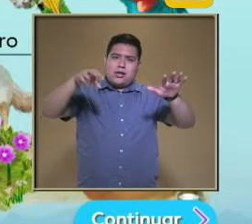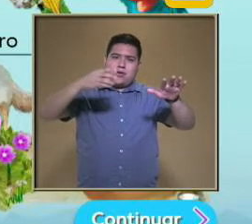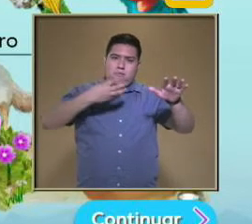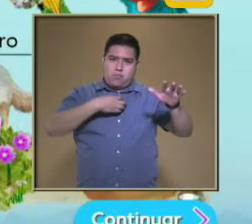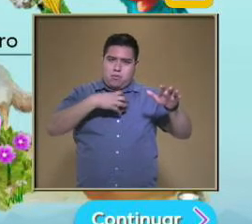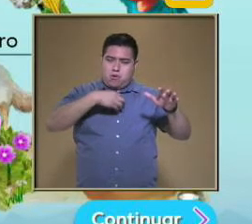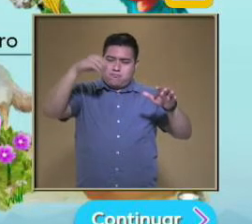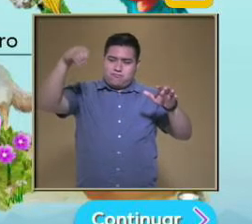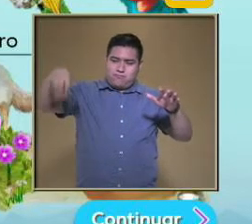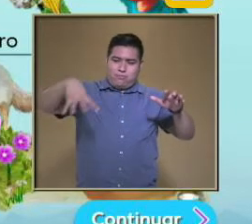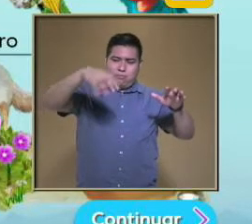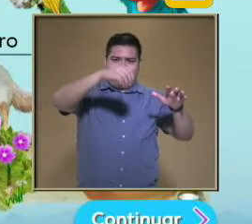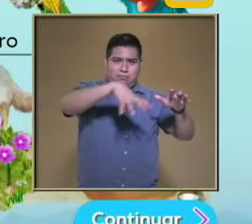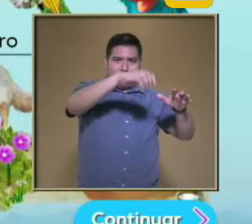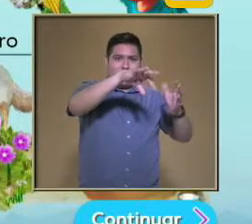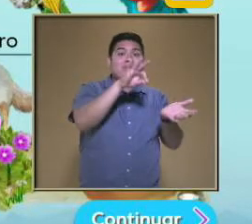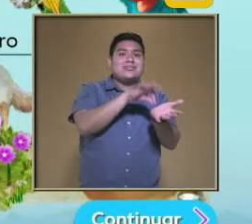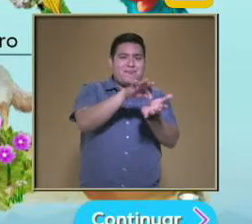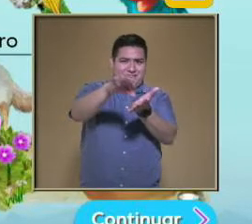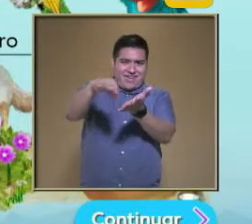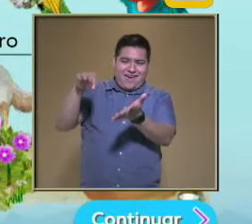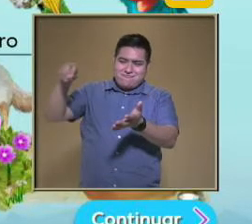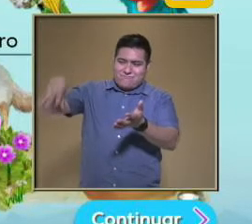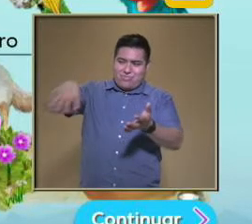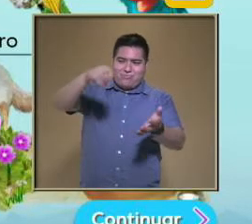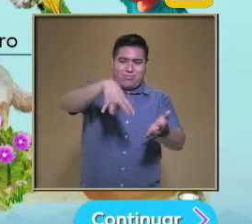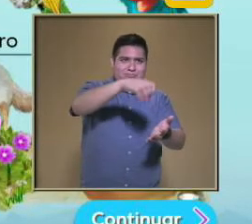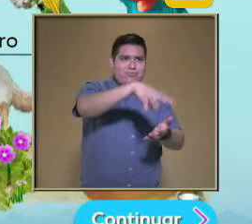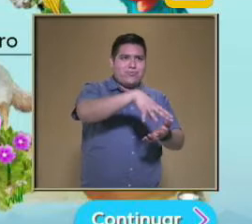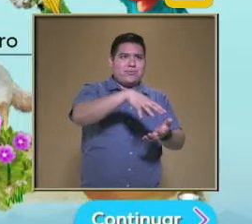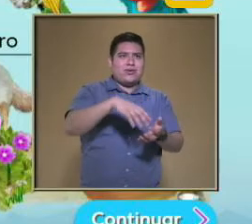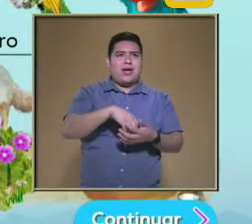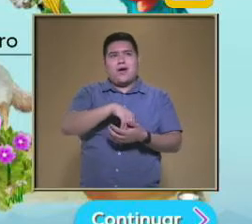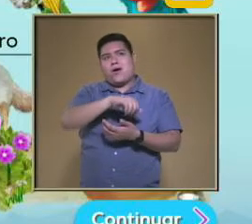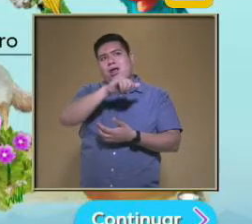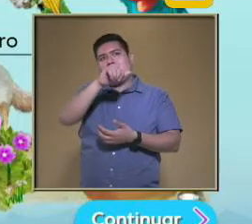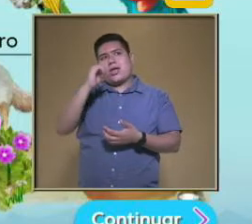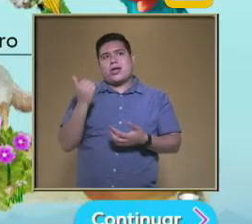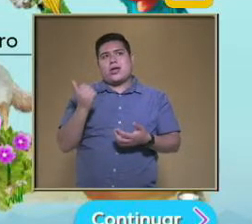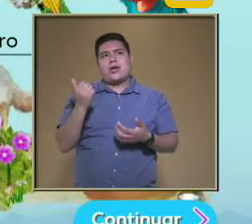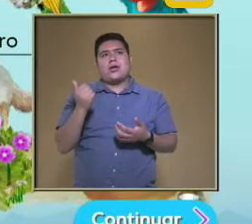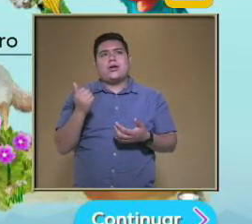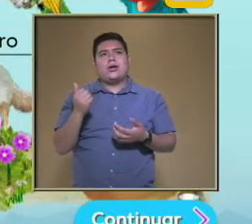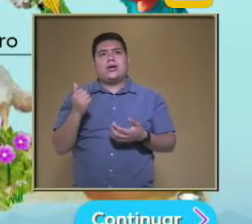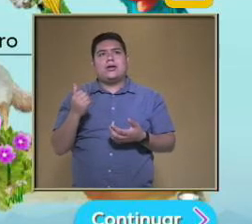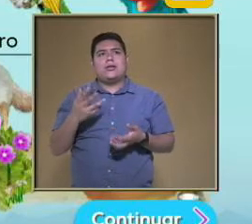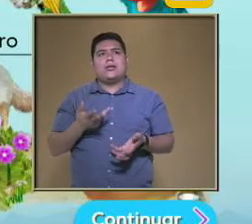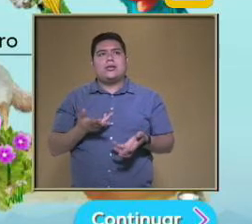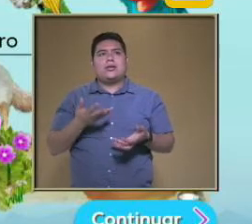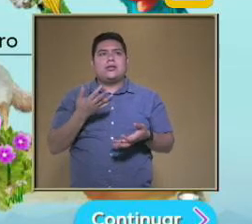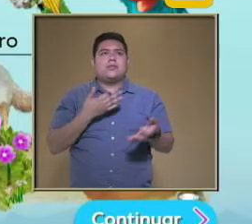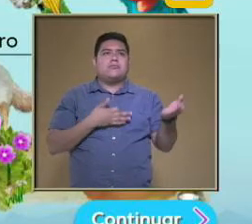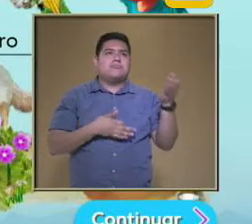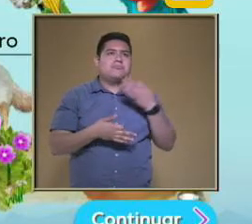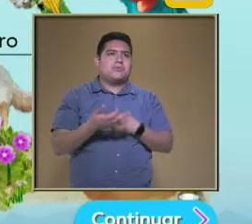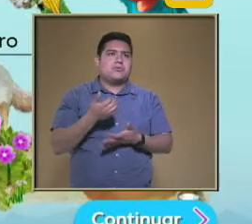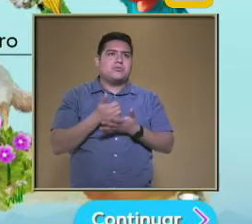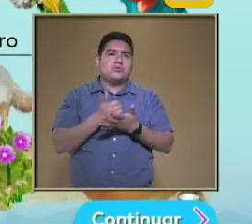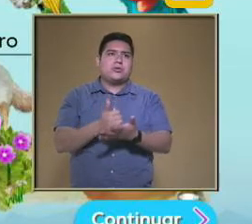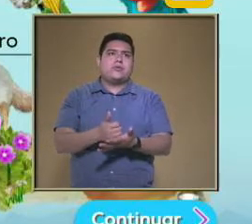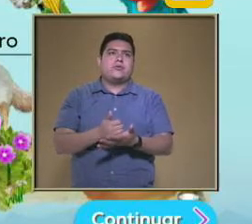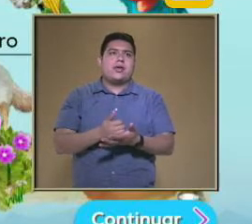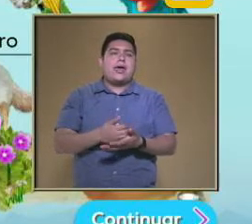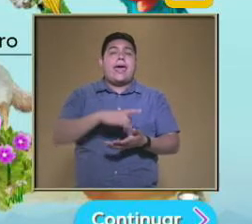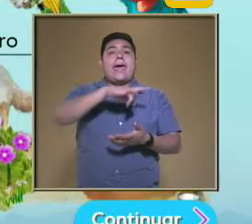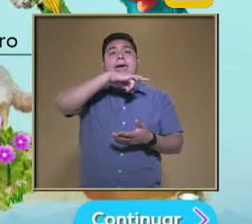Bueno Pues deberá ser el humano ¿Verdad? A nosotros En nuestra cultura mexicana Es muy común Que utilicemos